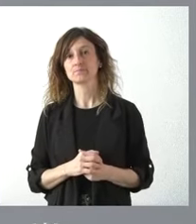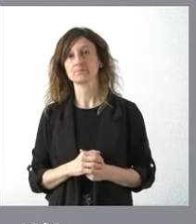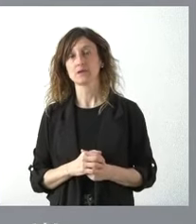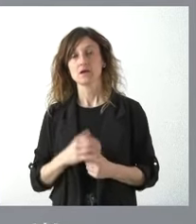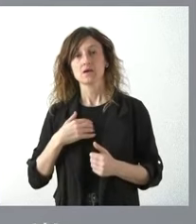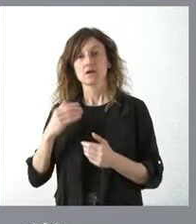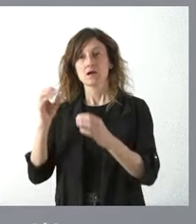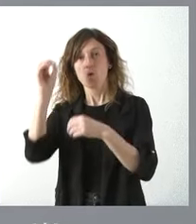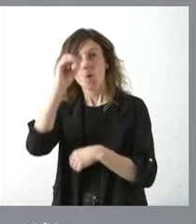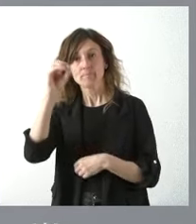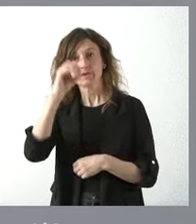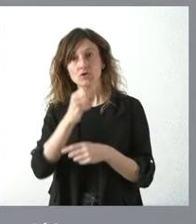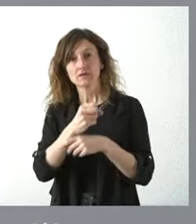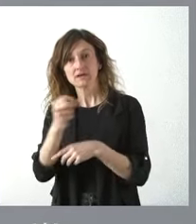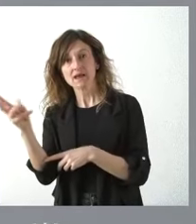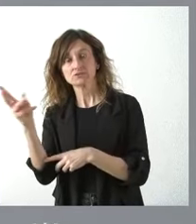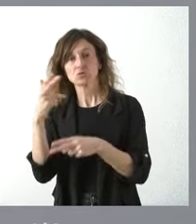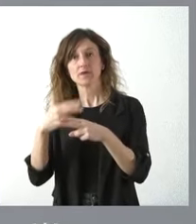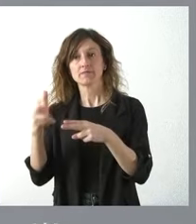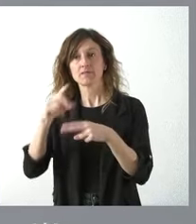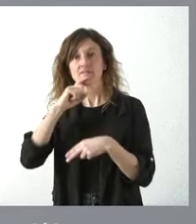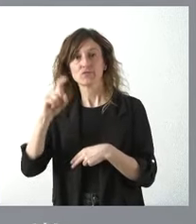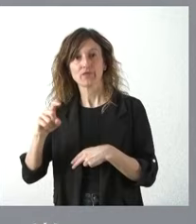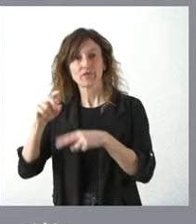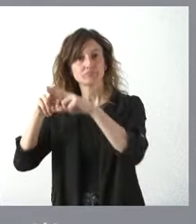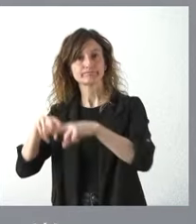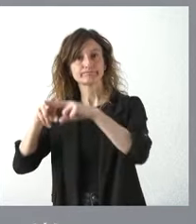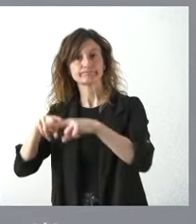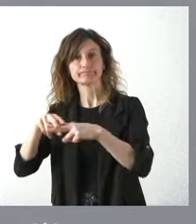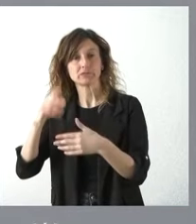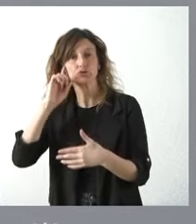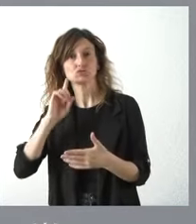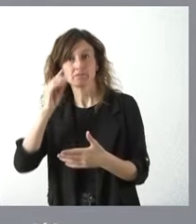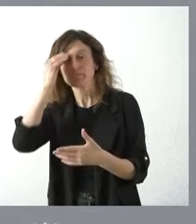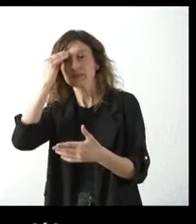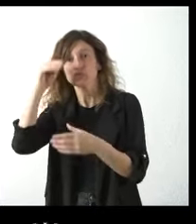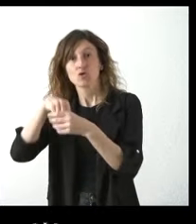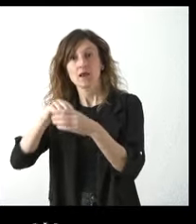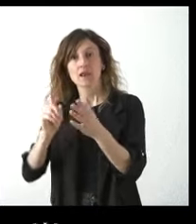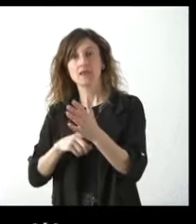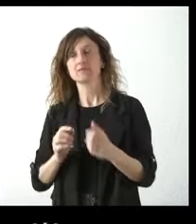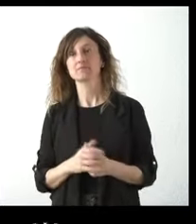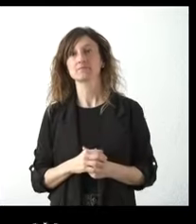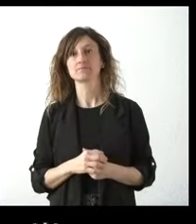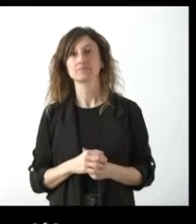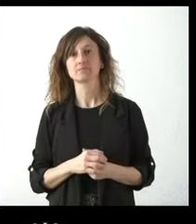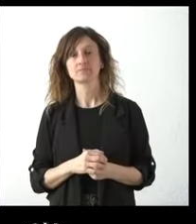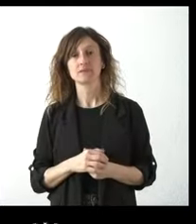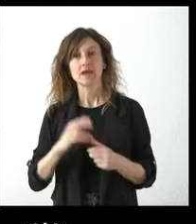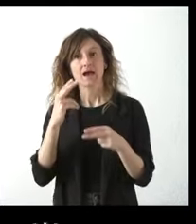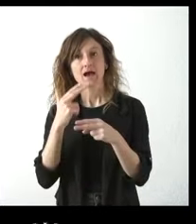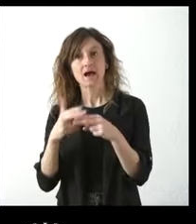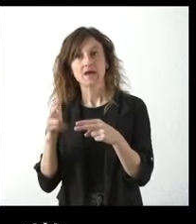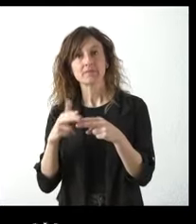a valorar el resto de actividades de la fundación que presumimos que se han cumplido dentro de la ley bueno no se trataba de una actividad sino de la